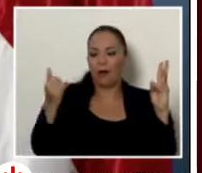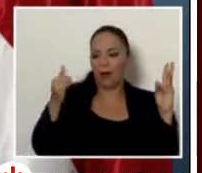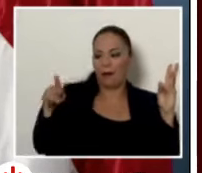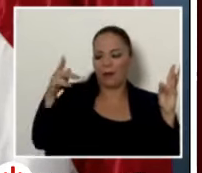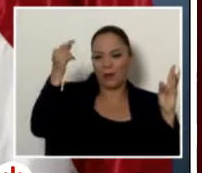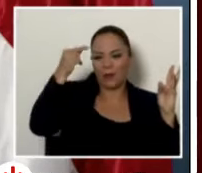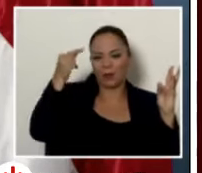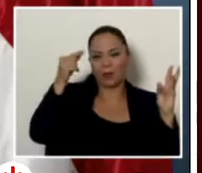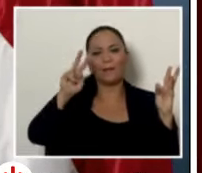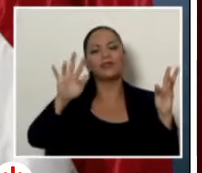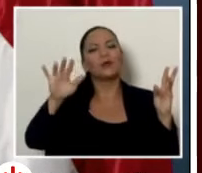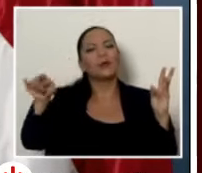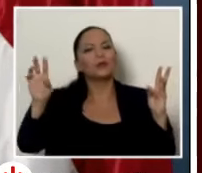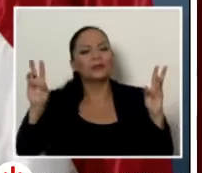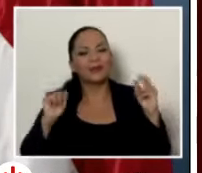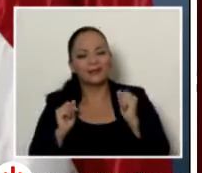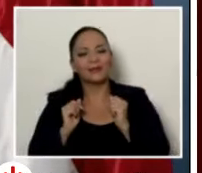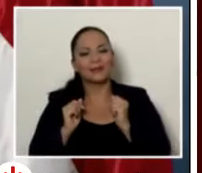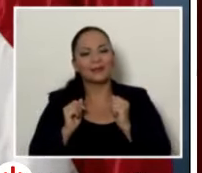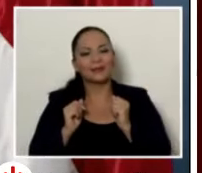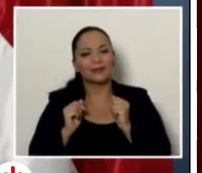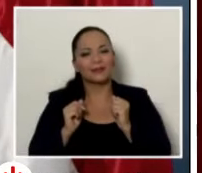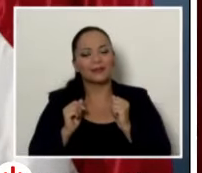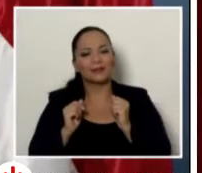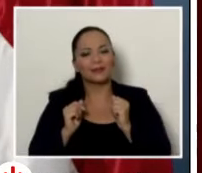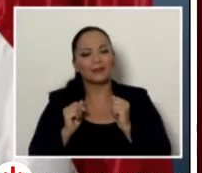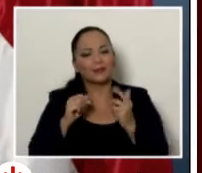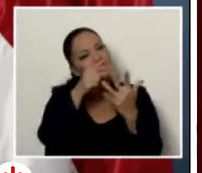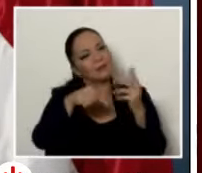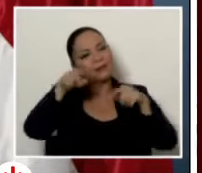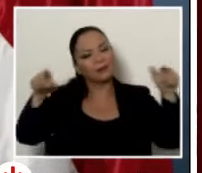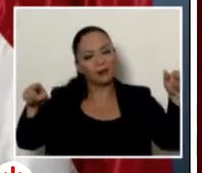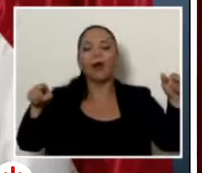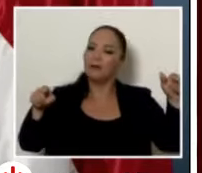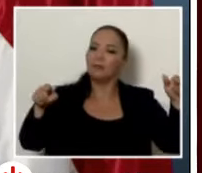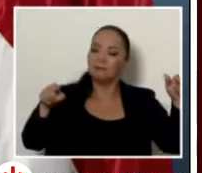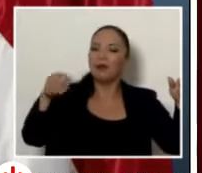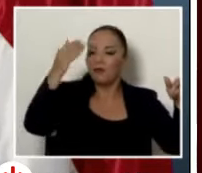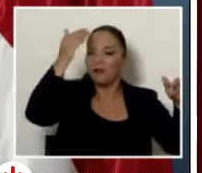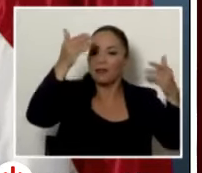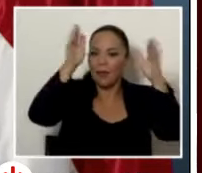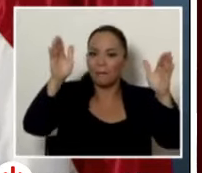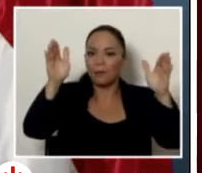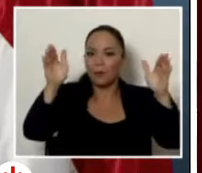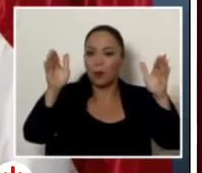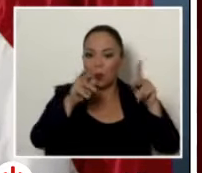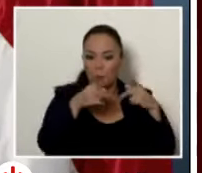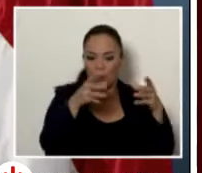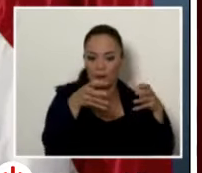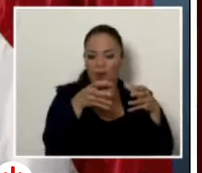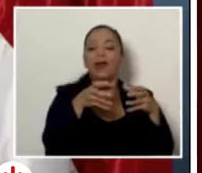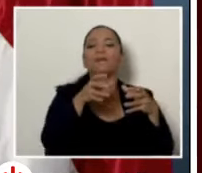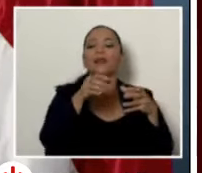25.6 entonces sí el frente amplio es la mejor calificada pero si usted le